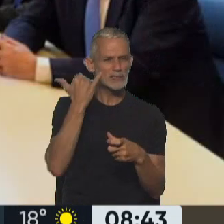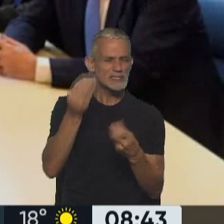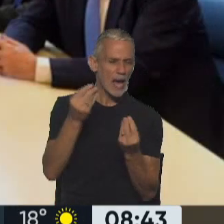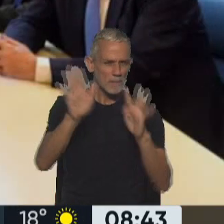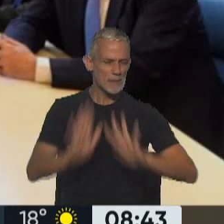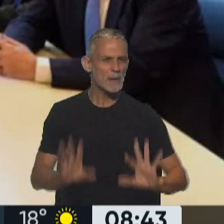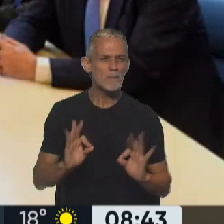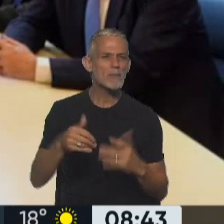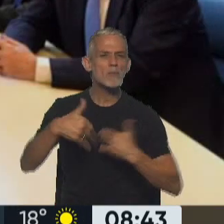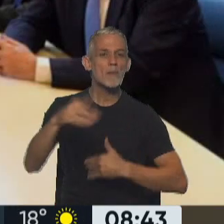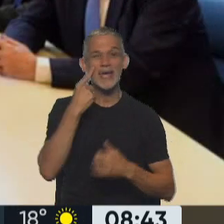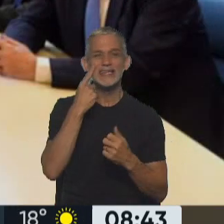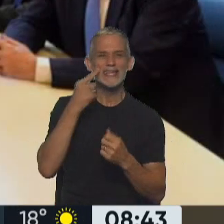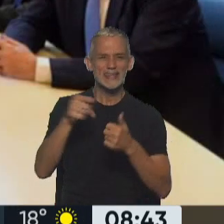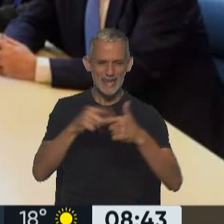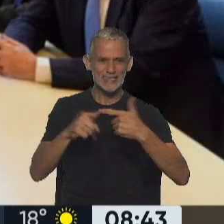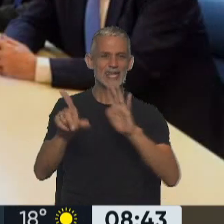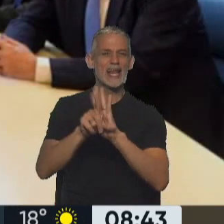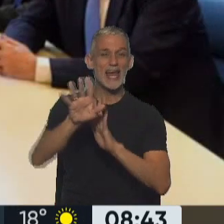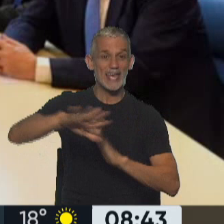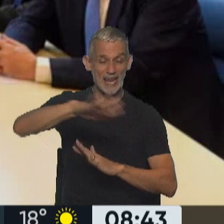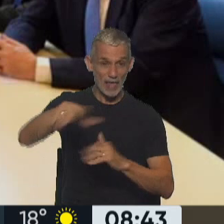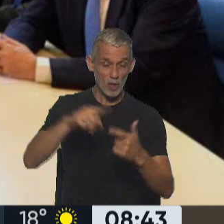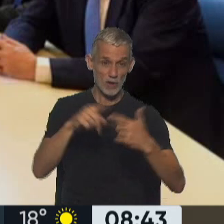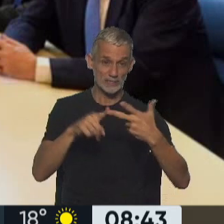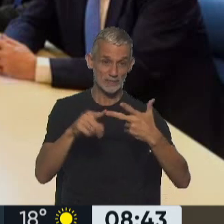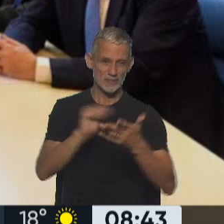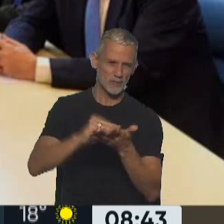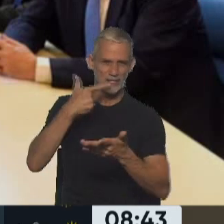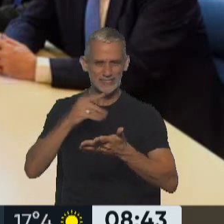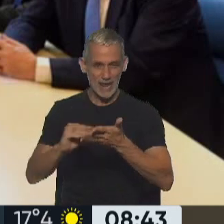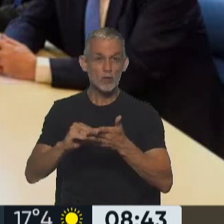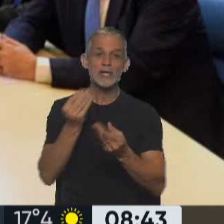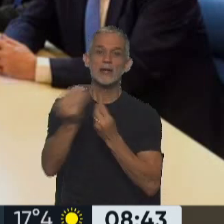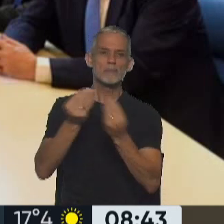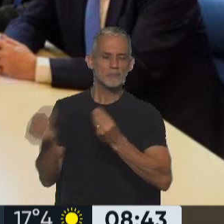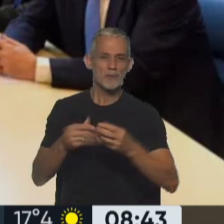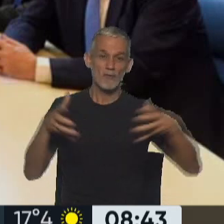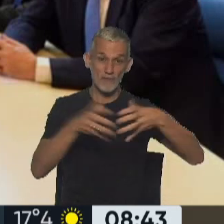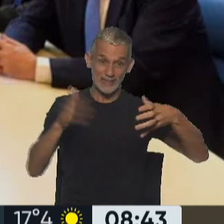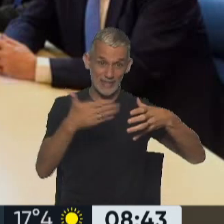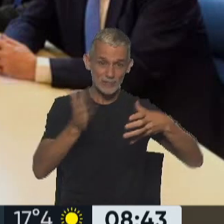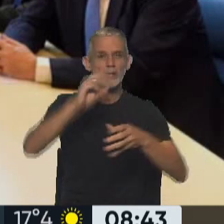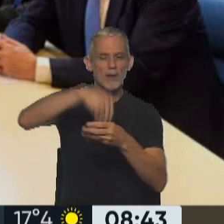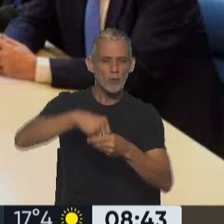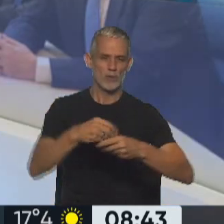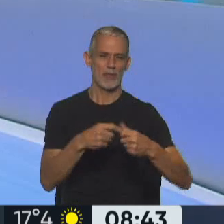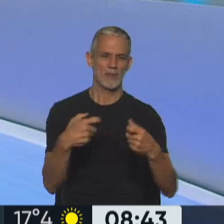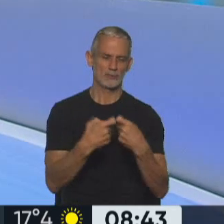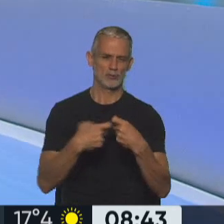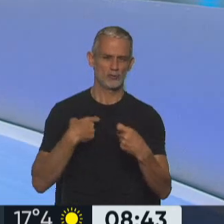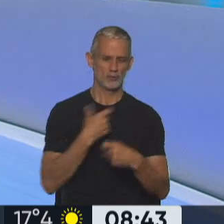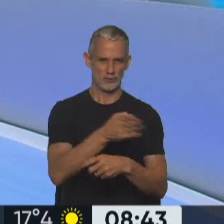preparando con intendentes, legisladores, y claro, bueno, todos los representantes del Frente de Todos, incluidas las organizaciones sociales.